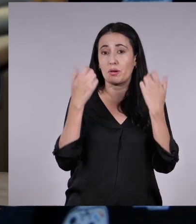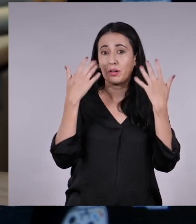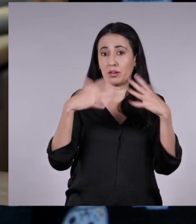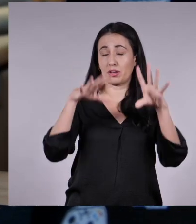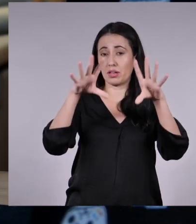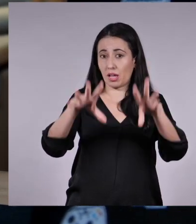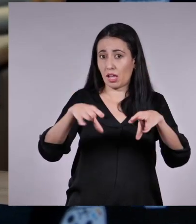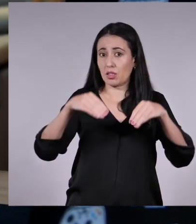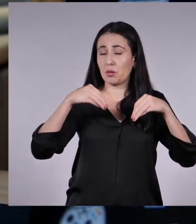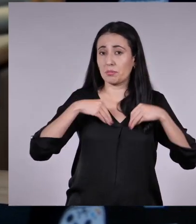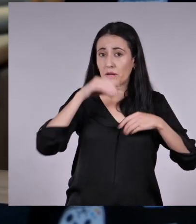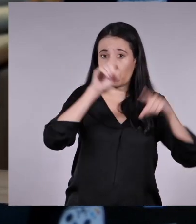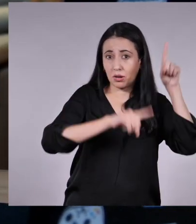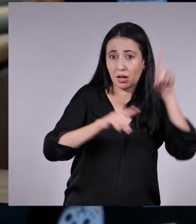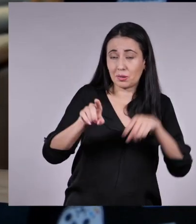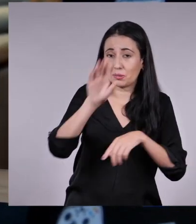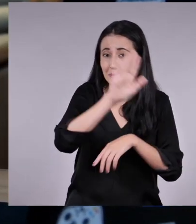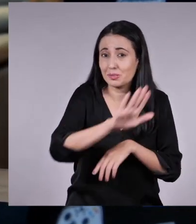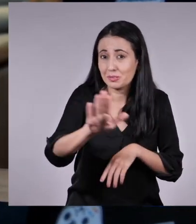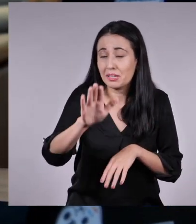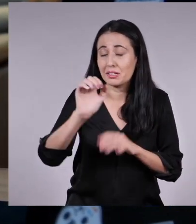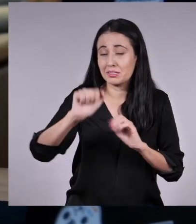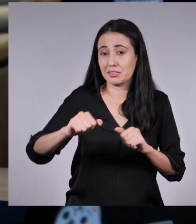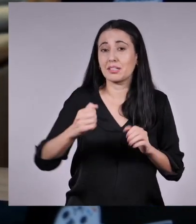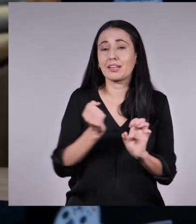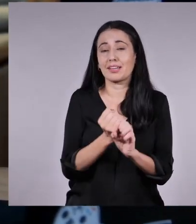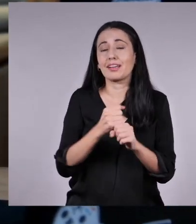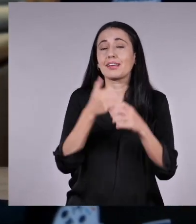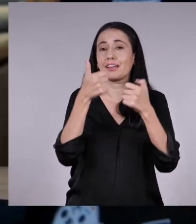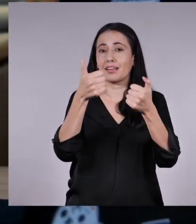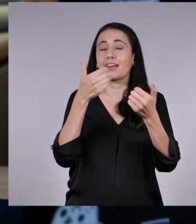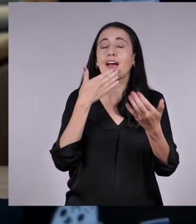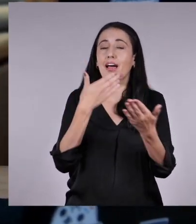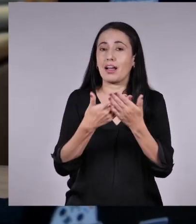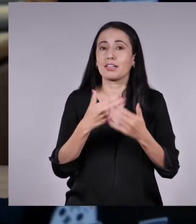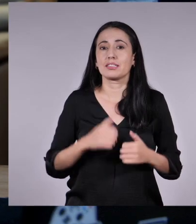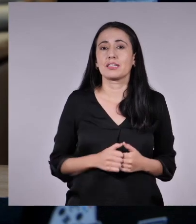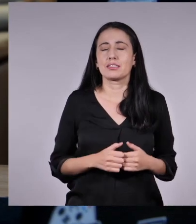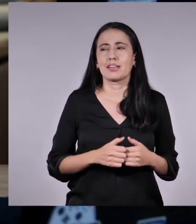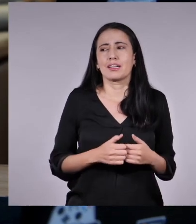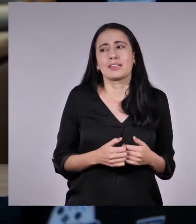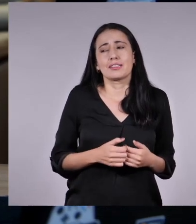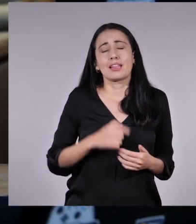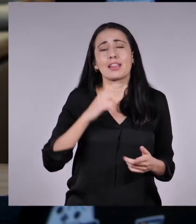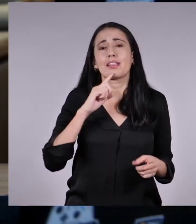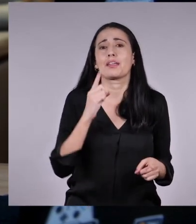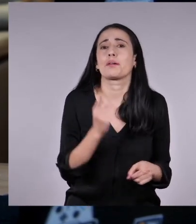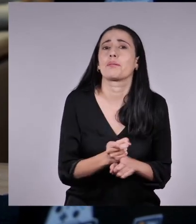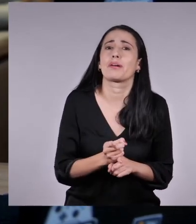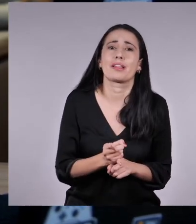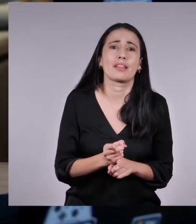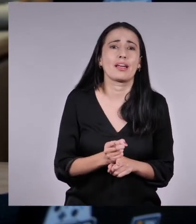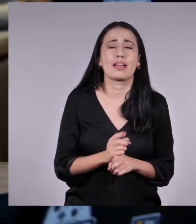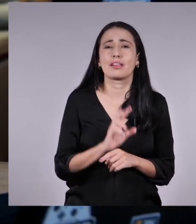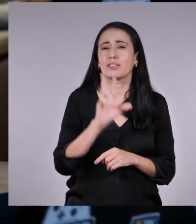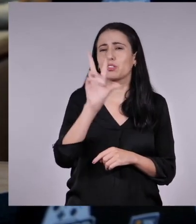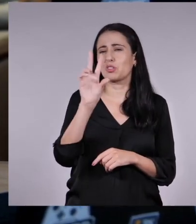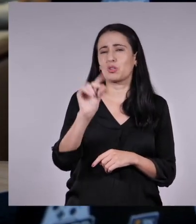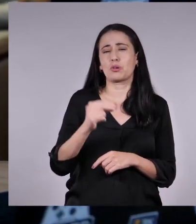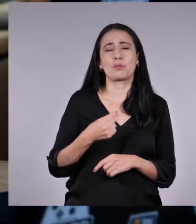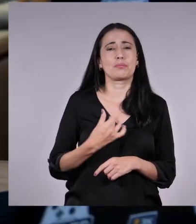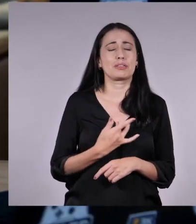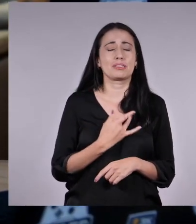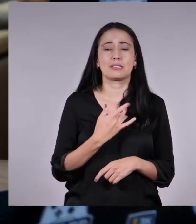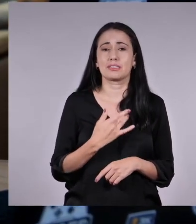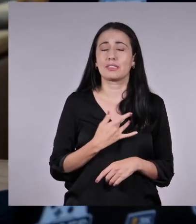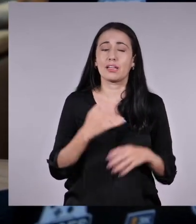sí adoptaron animalitos que necesitaban un hogar, muy bien por eso, Yo, la verdad es que no me siento muy bien